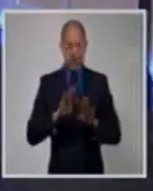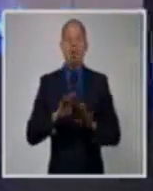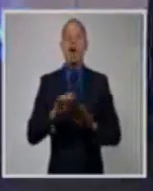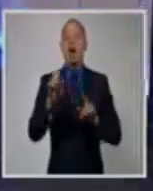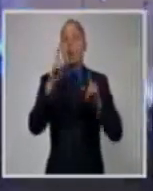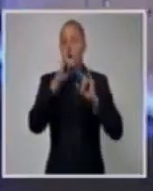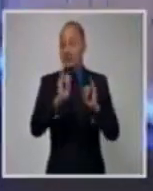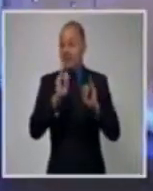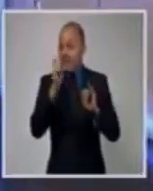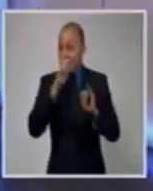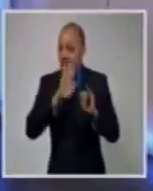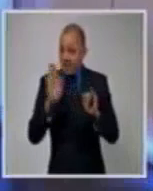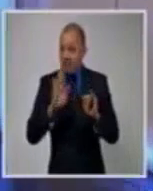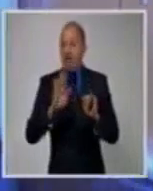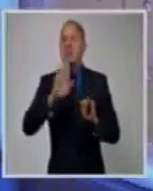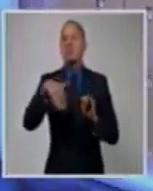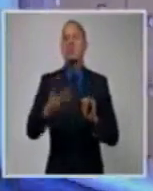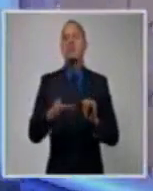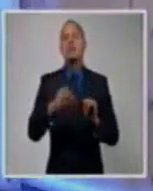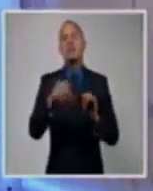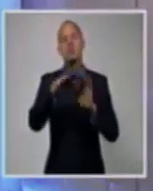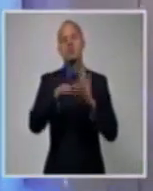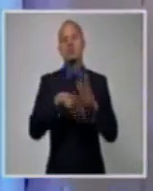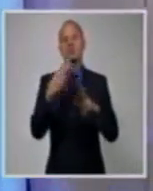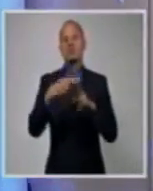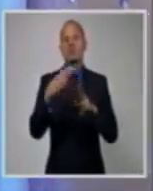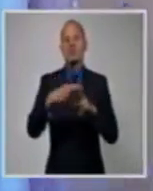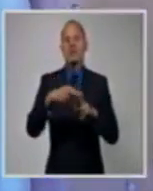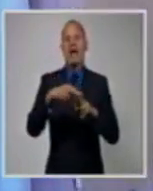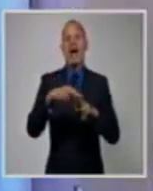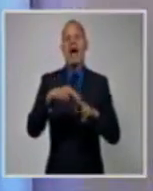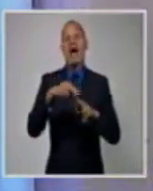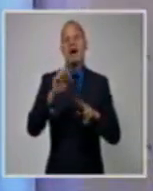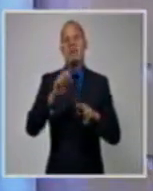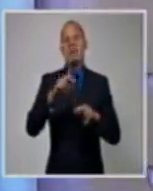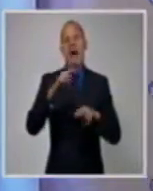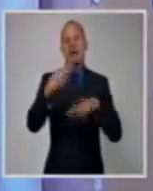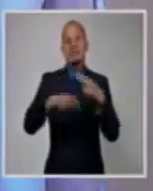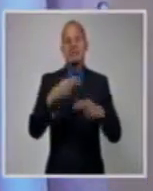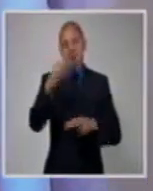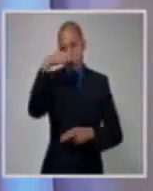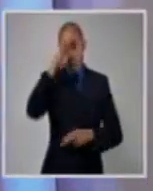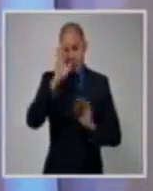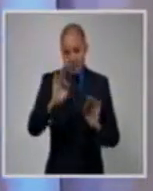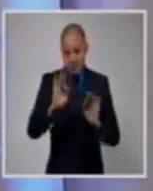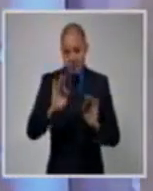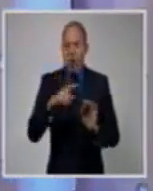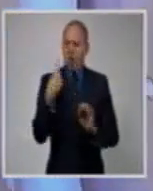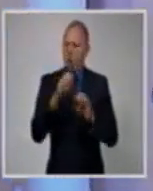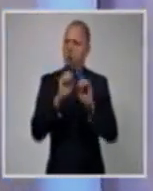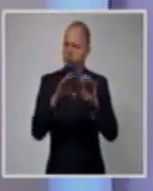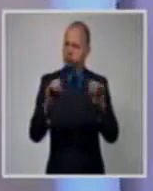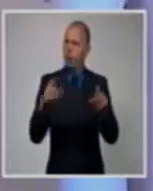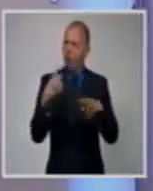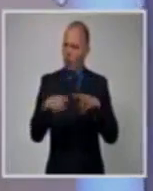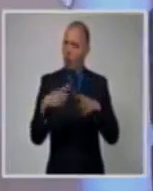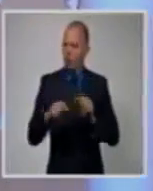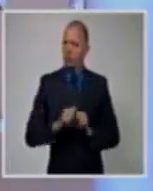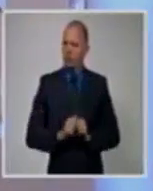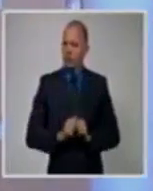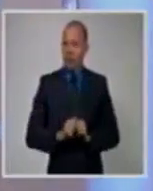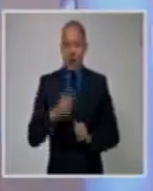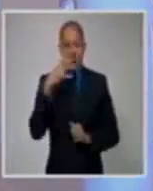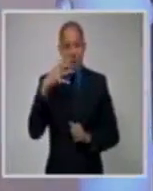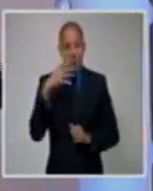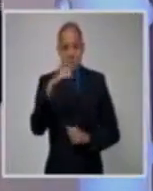que se trata exactamente de lo que hemos dicho. De una provocación. Espero después de la novela. muy importante que usted, entre tantas